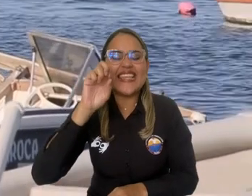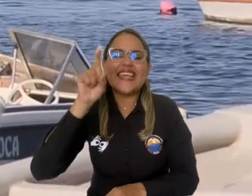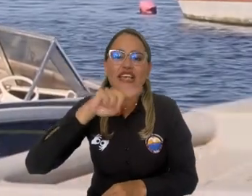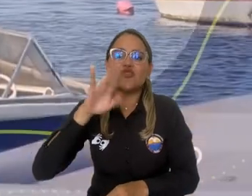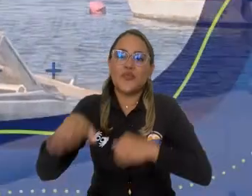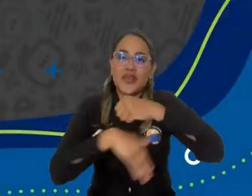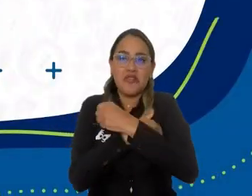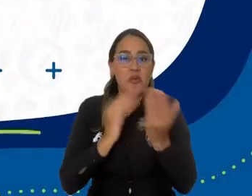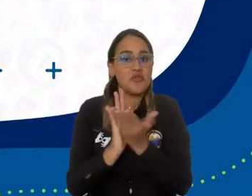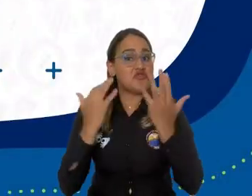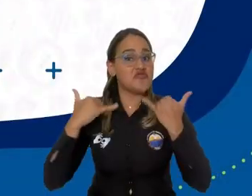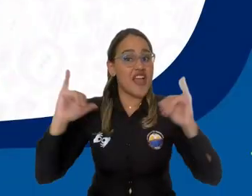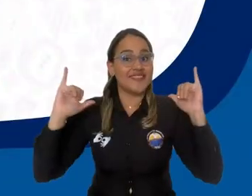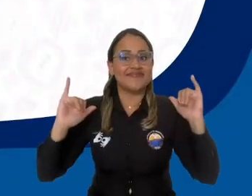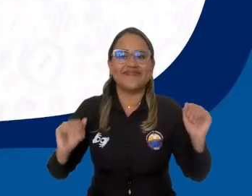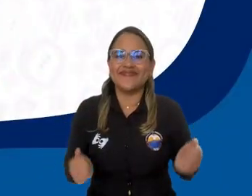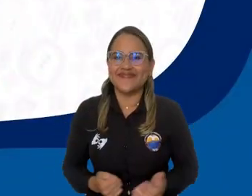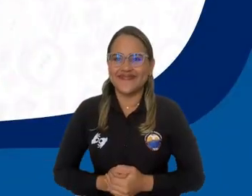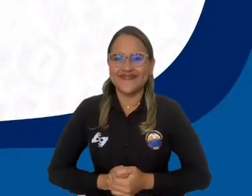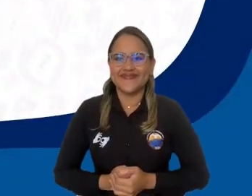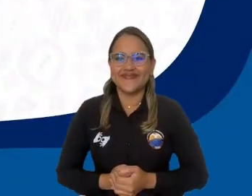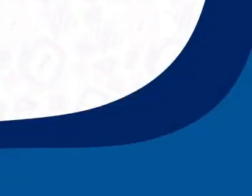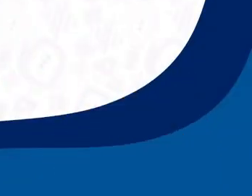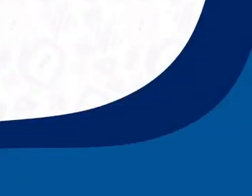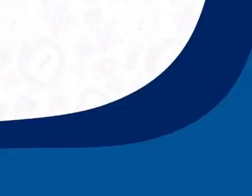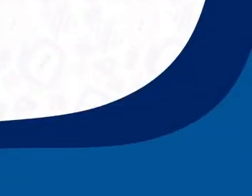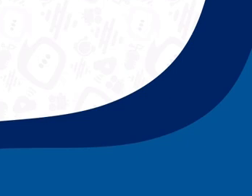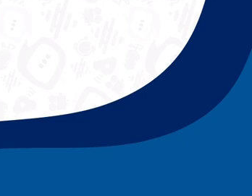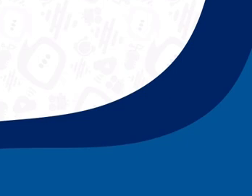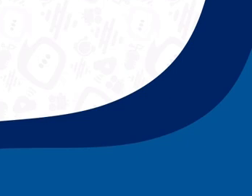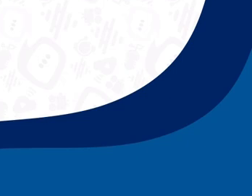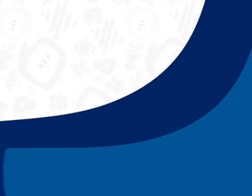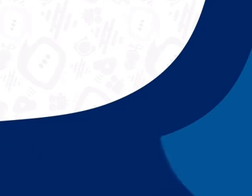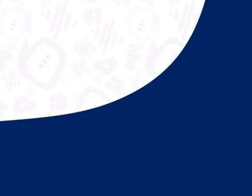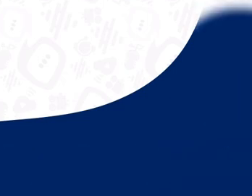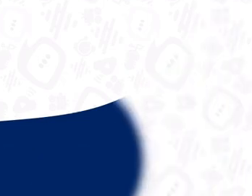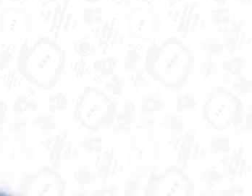Educación. Aún más incluyente e innovadora.